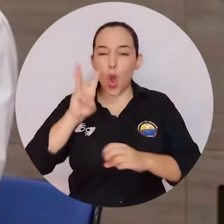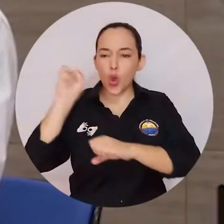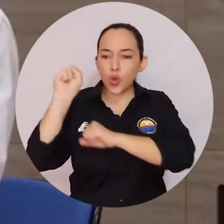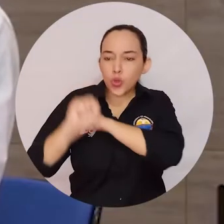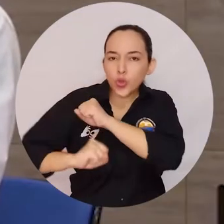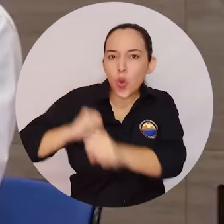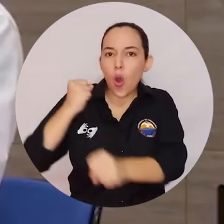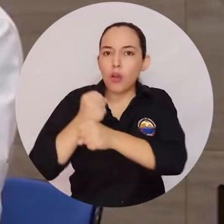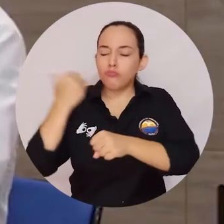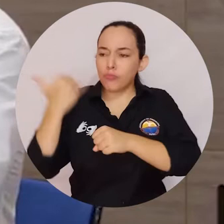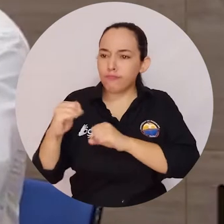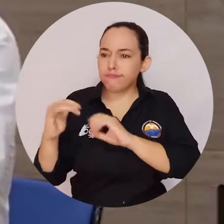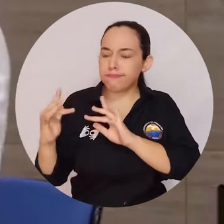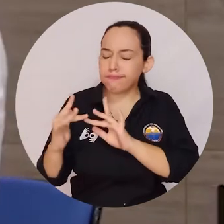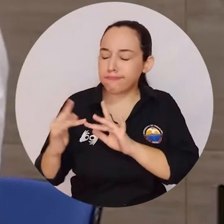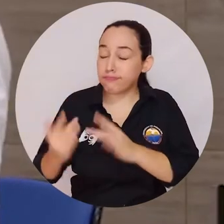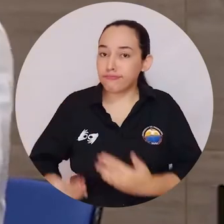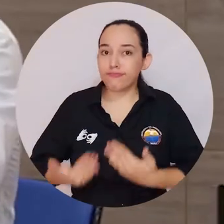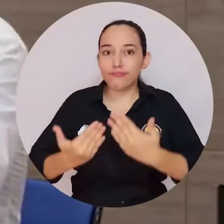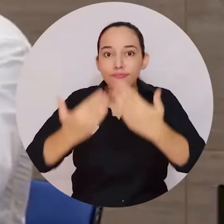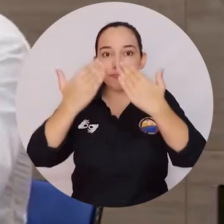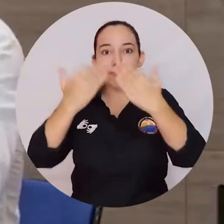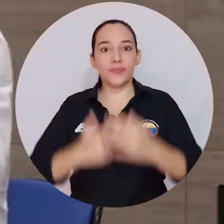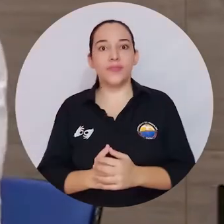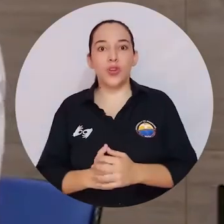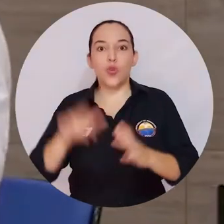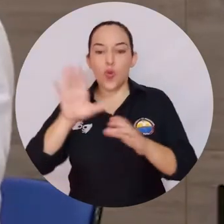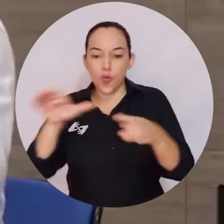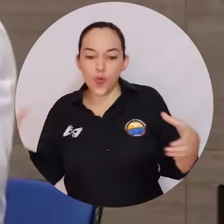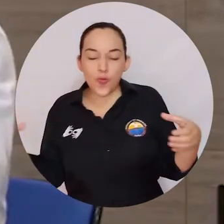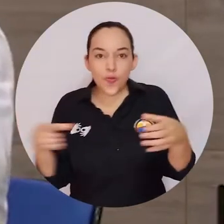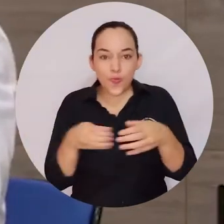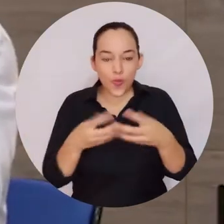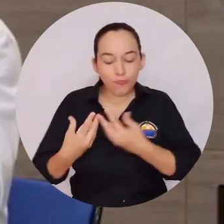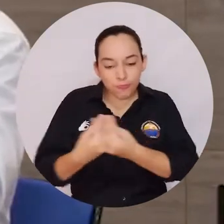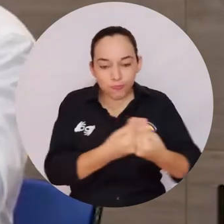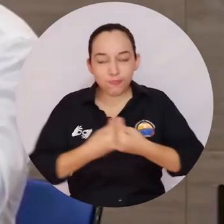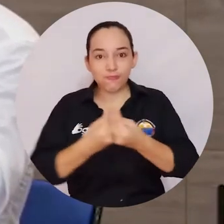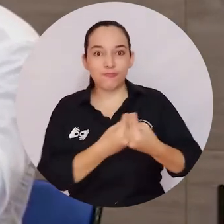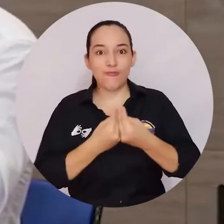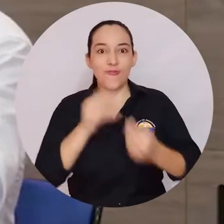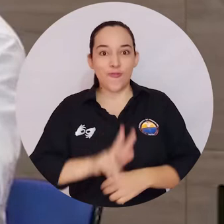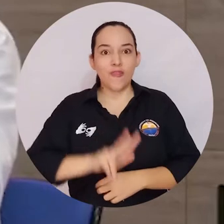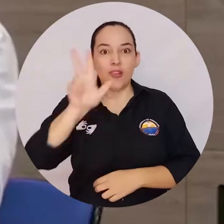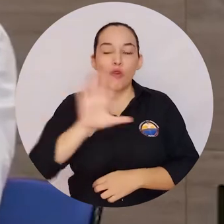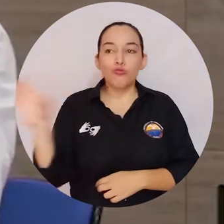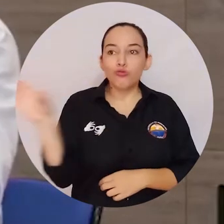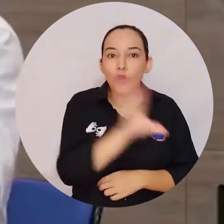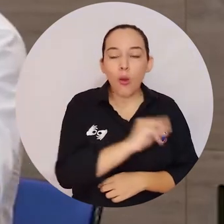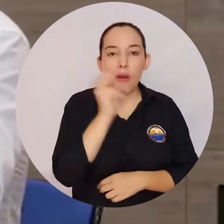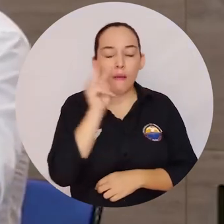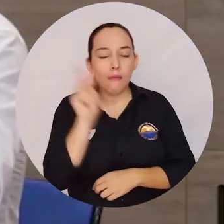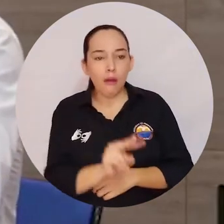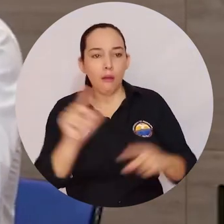Ocho años de una relación ya muy fructífera con el Parlamento Andino, con todos los parlamentarios, hemos visto